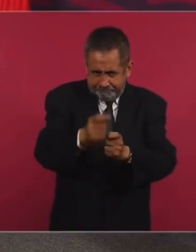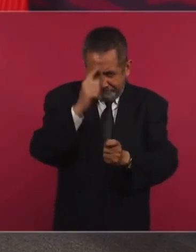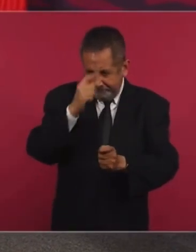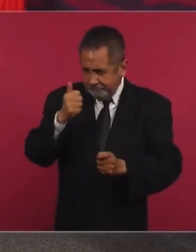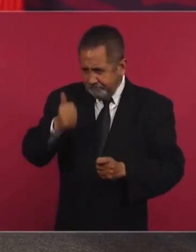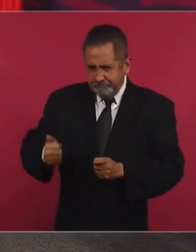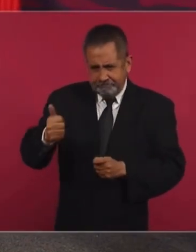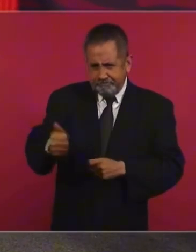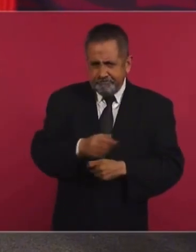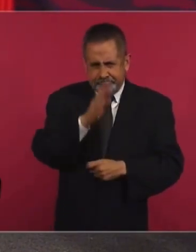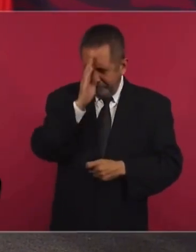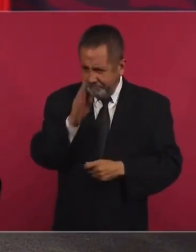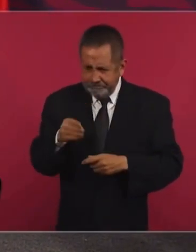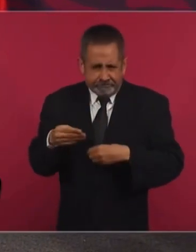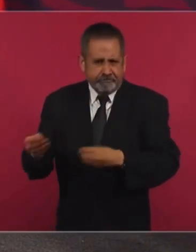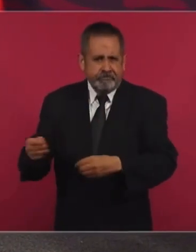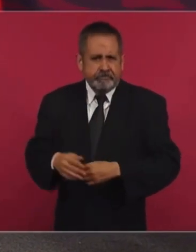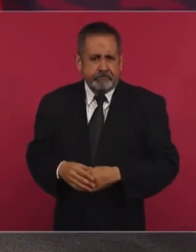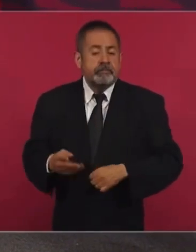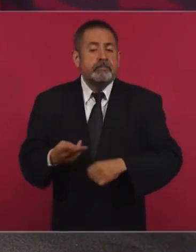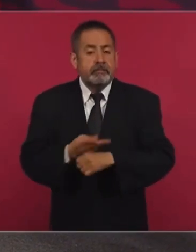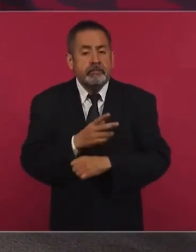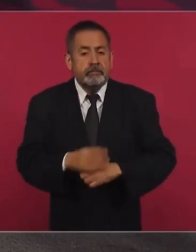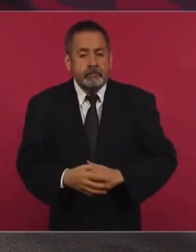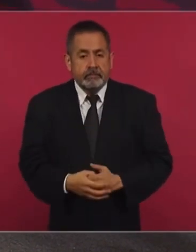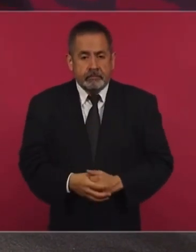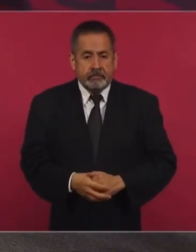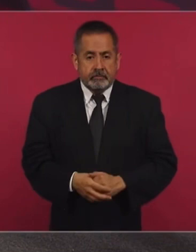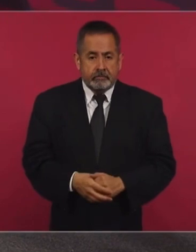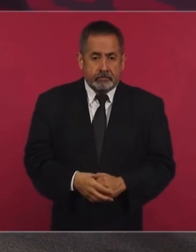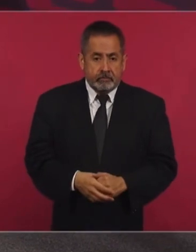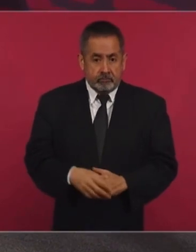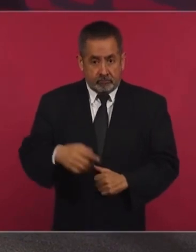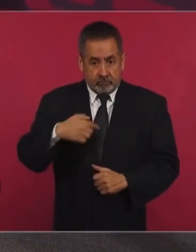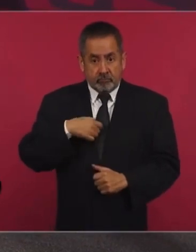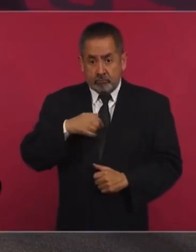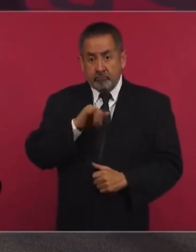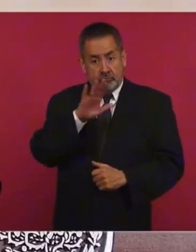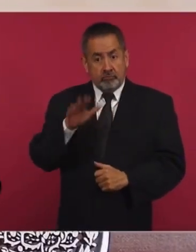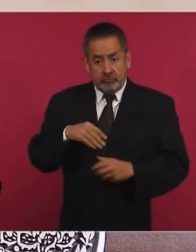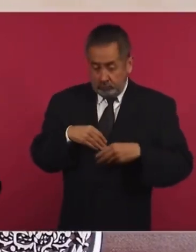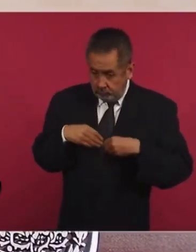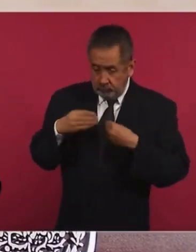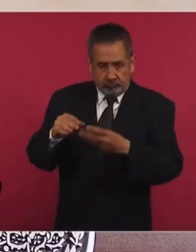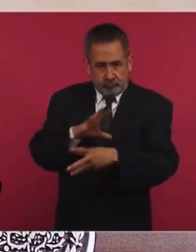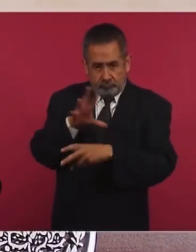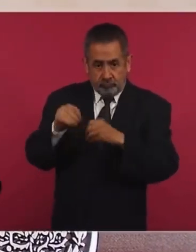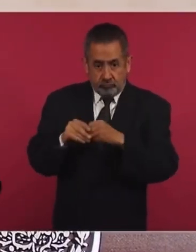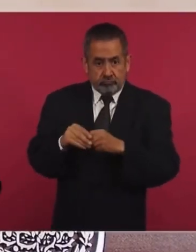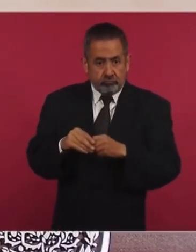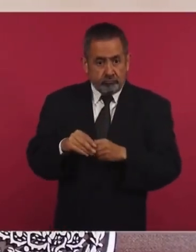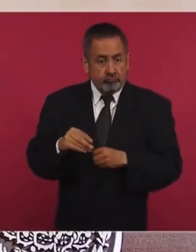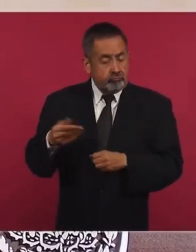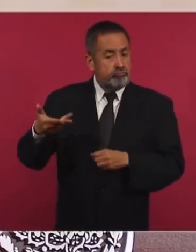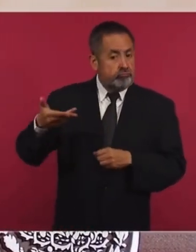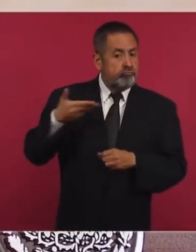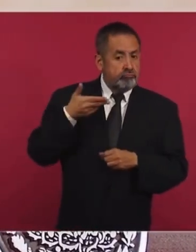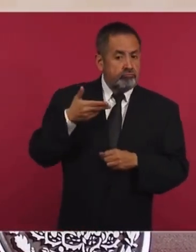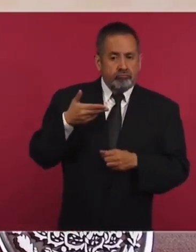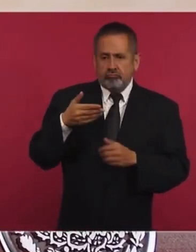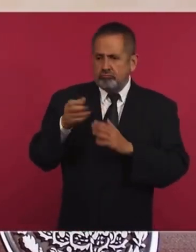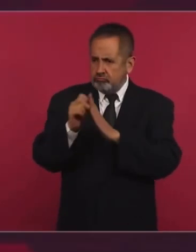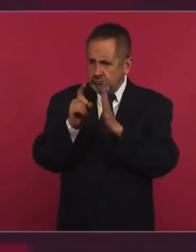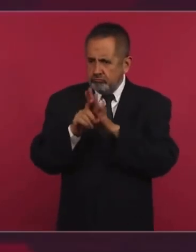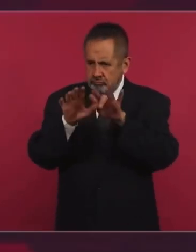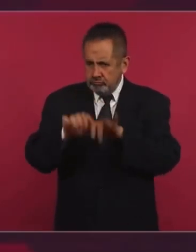de manera directa. ¿Y saben qué pasó? Cuando quedé que iba yo a entregar todo porque me hicieron una